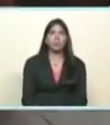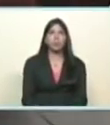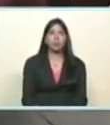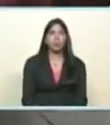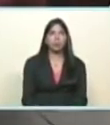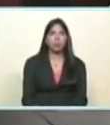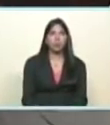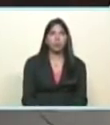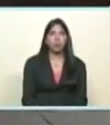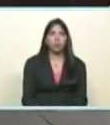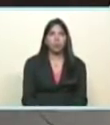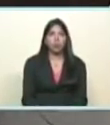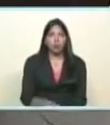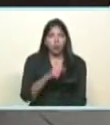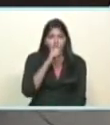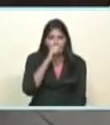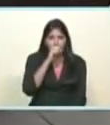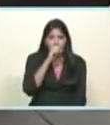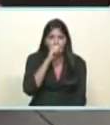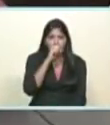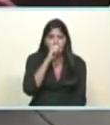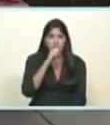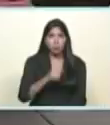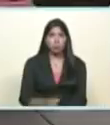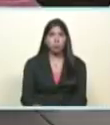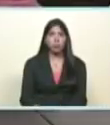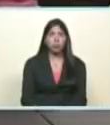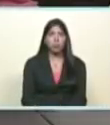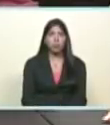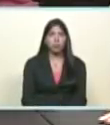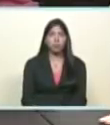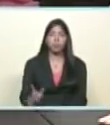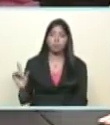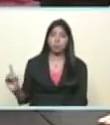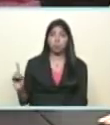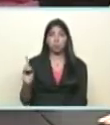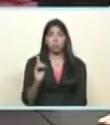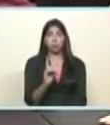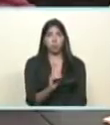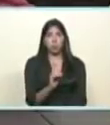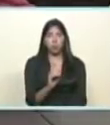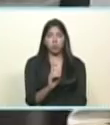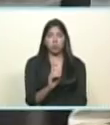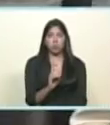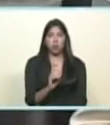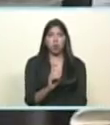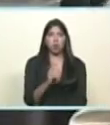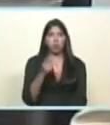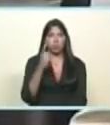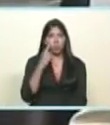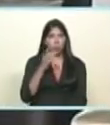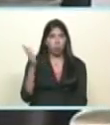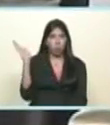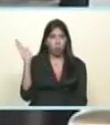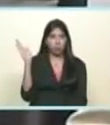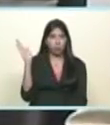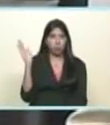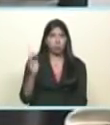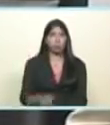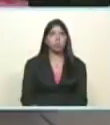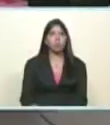el compañero Jorge Rodríguez hoy acudió a los órganos del estado al poder electoral